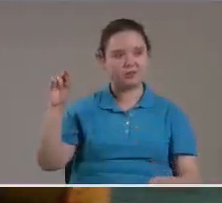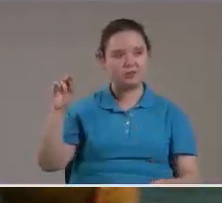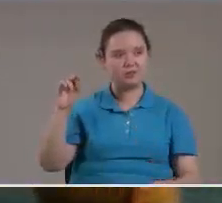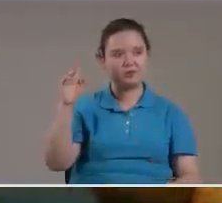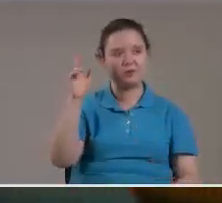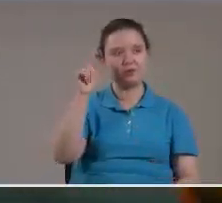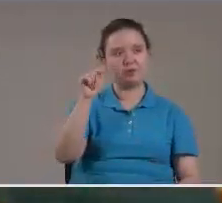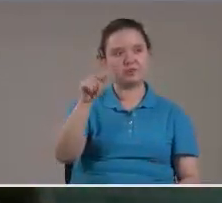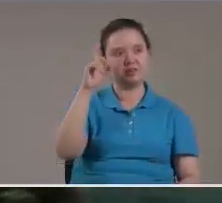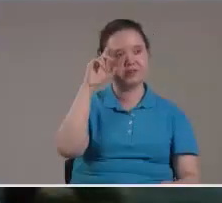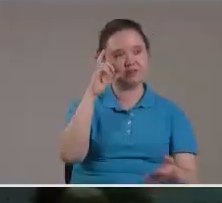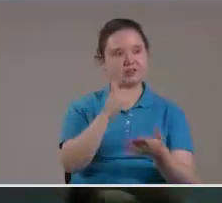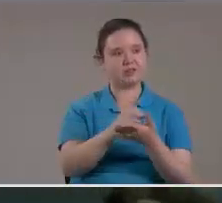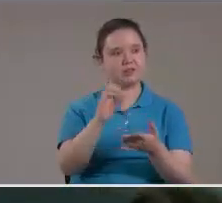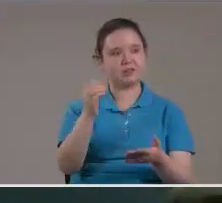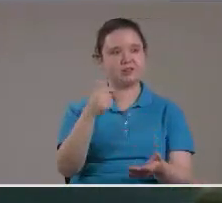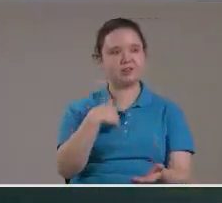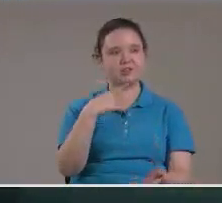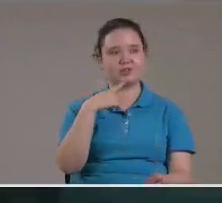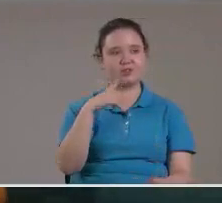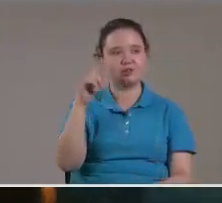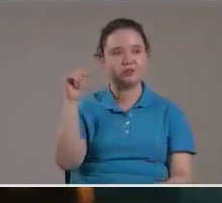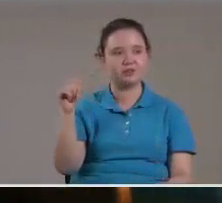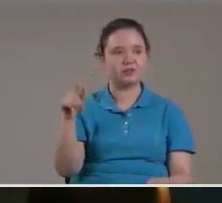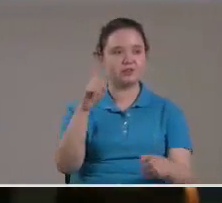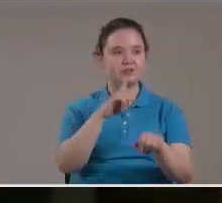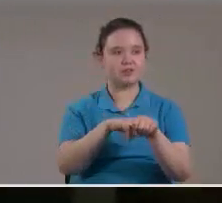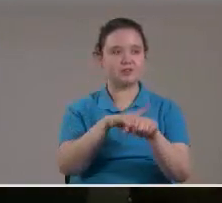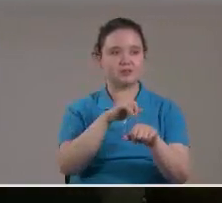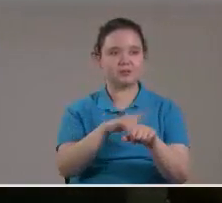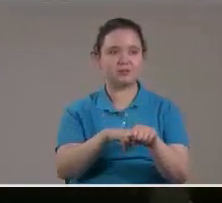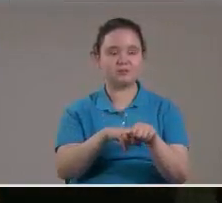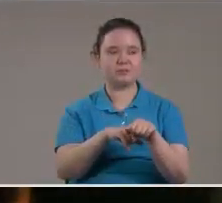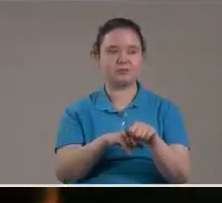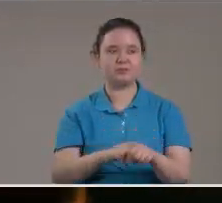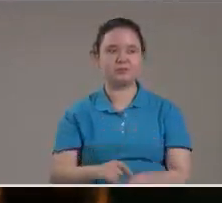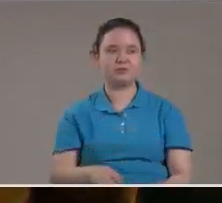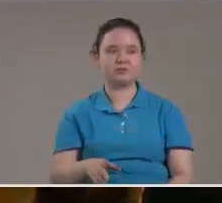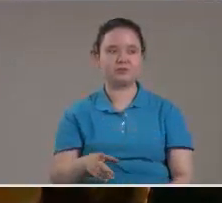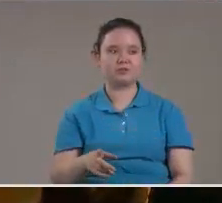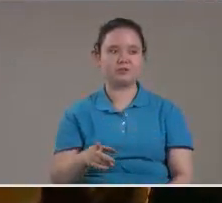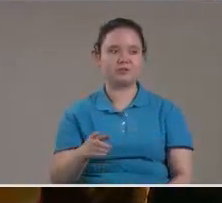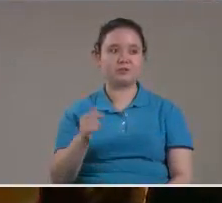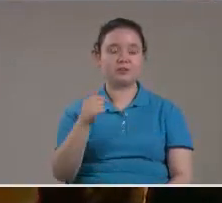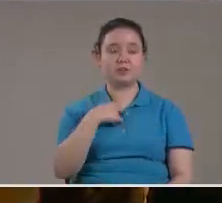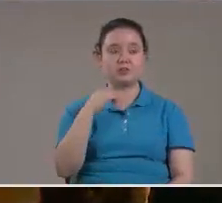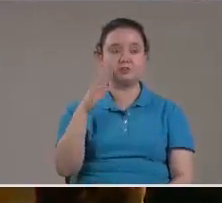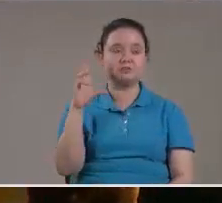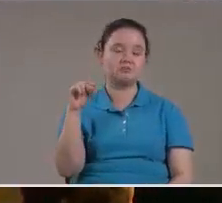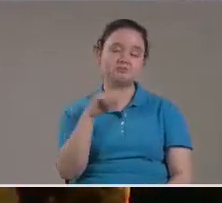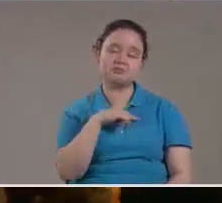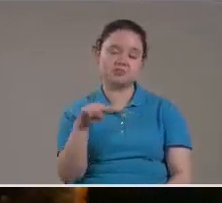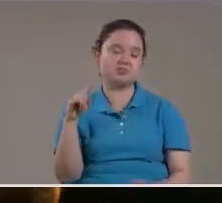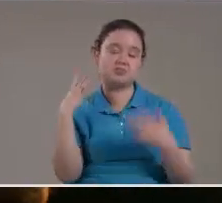¿Usted cree Que yo digo A estas alturas Del partido No tengo contentamiento